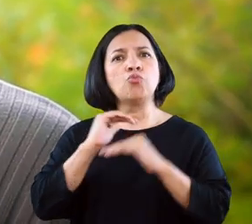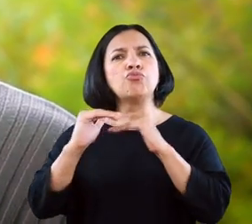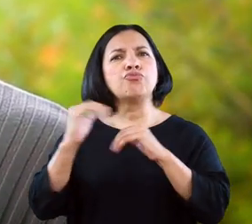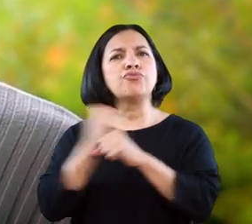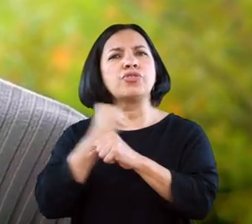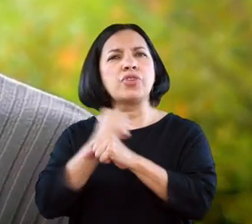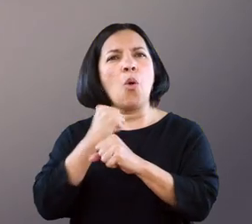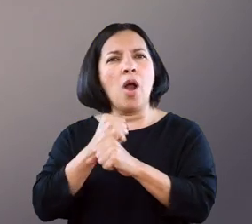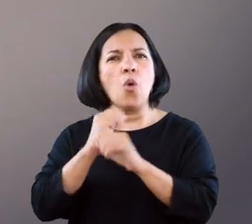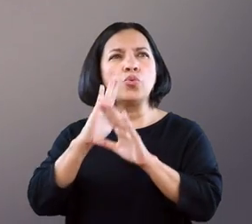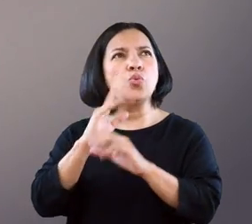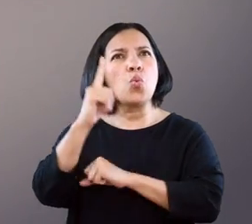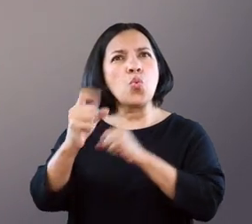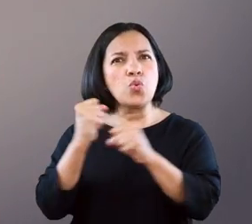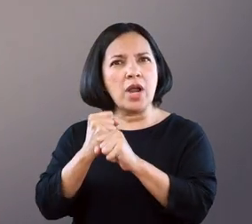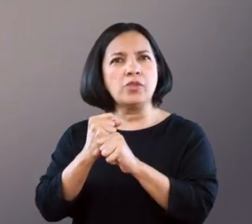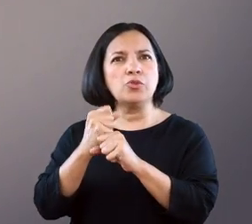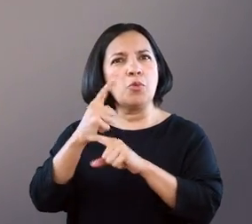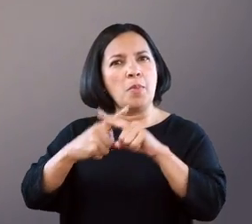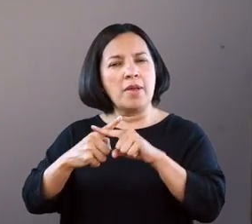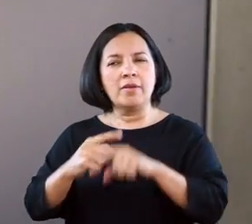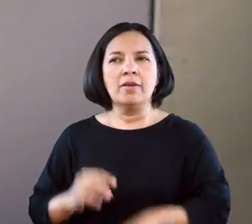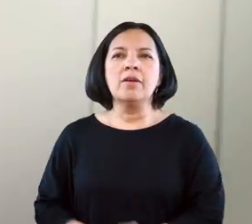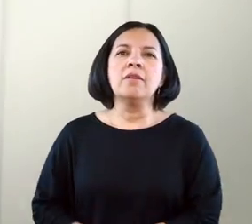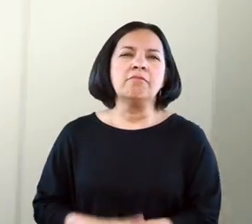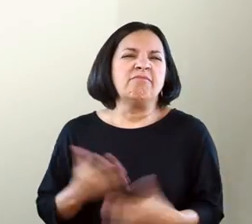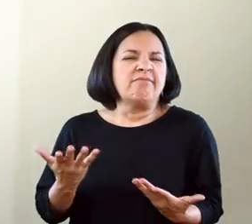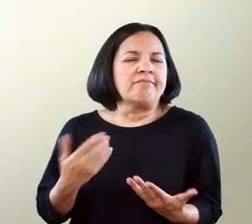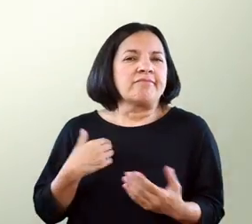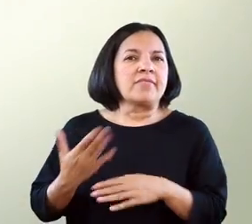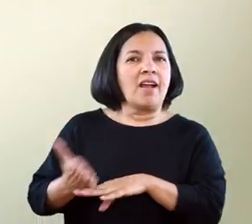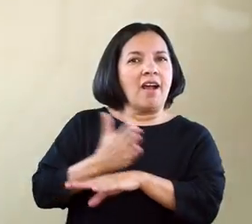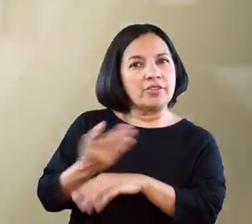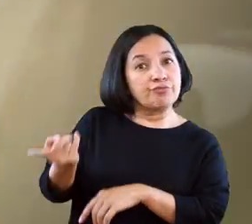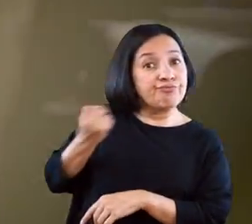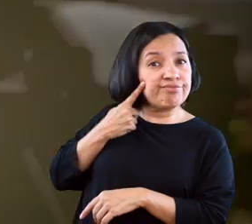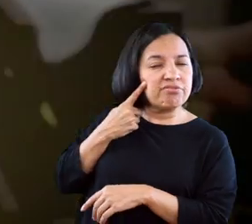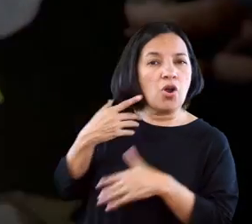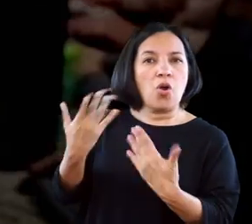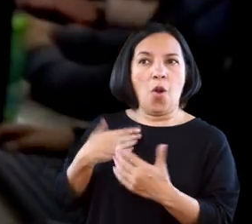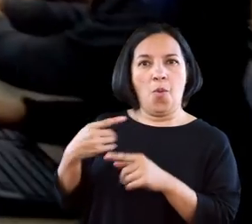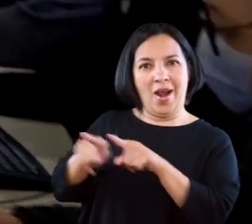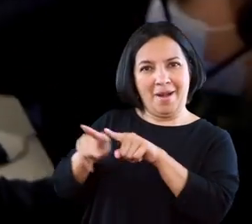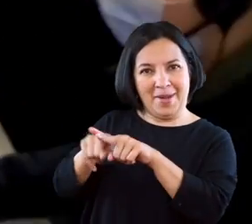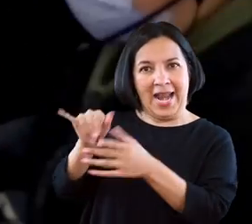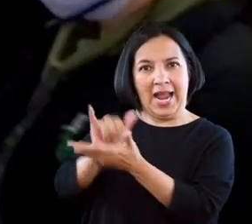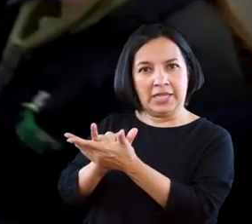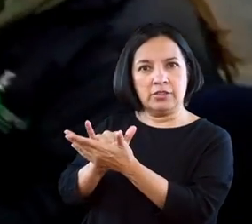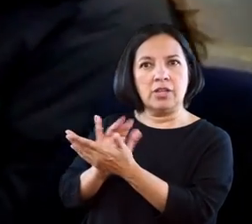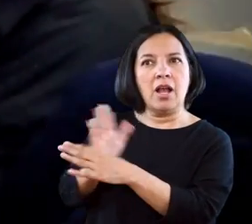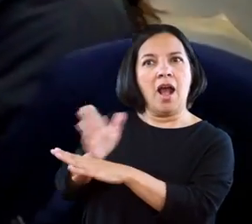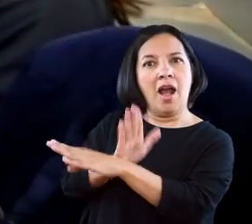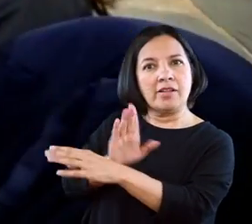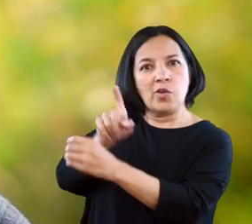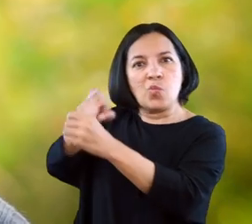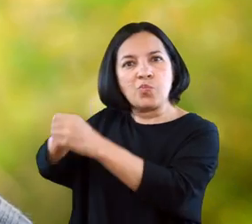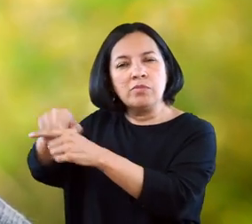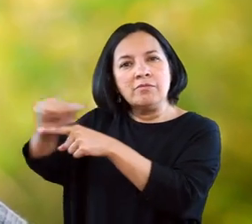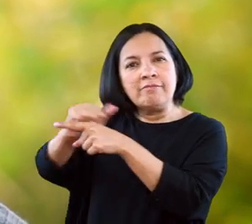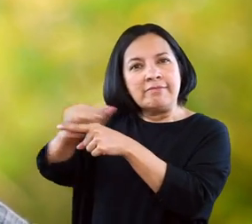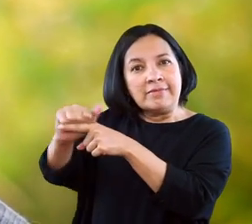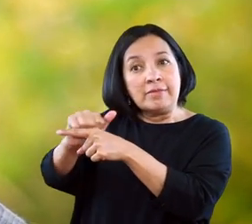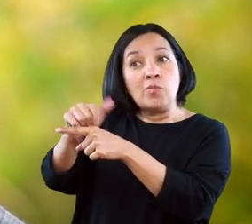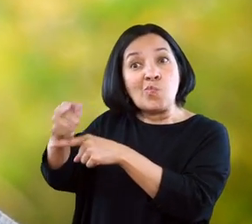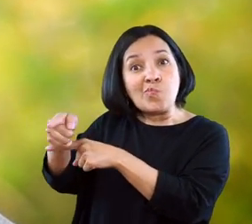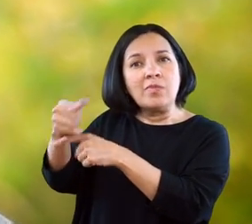Ibargüen, llevo en Andes BPO un año y medio. Me enteré de Andes BPO por mi hermana que se